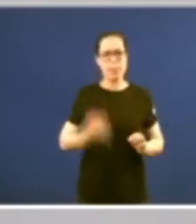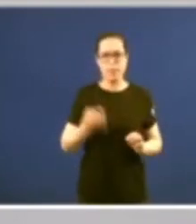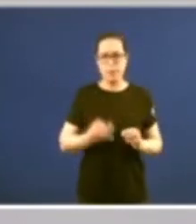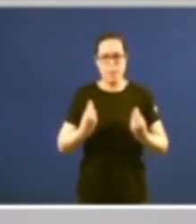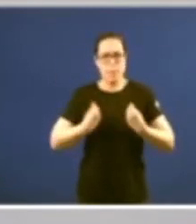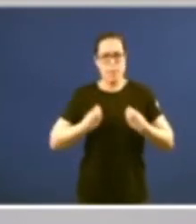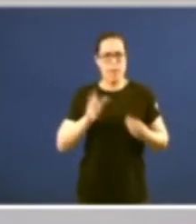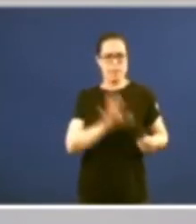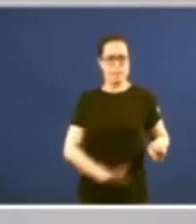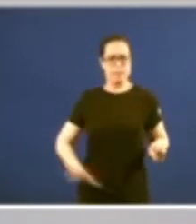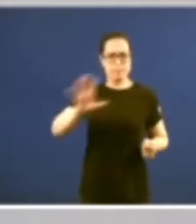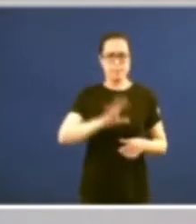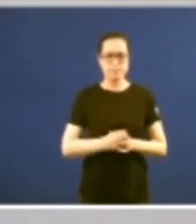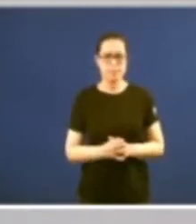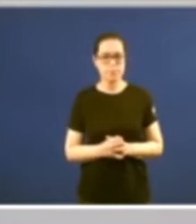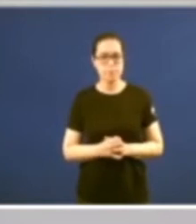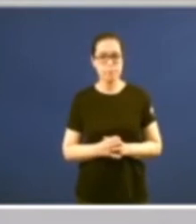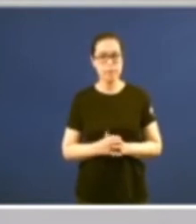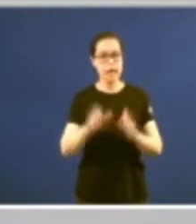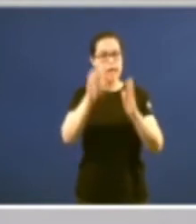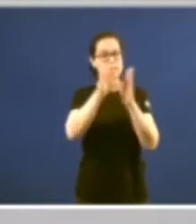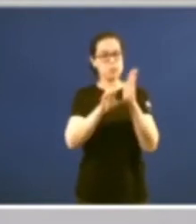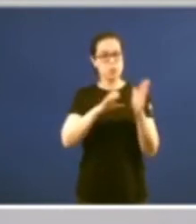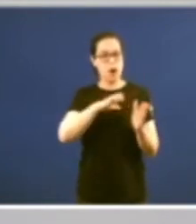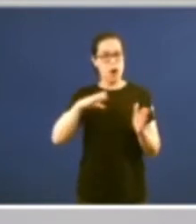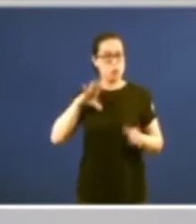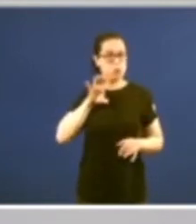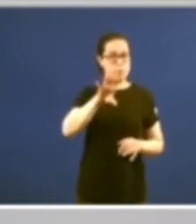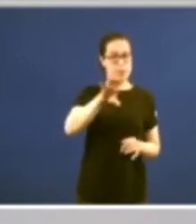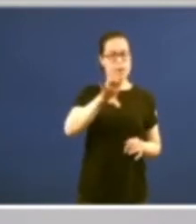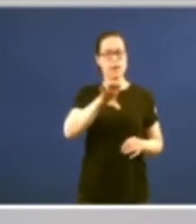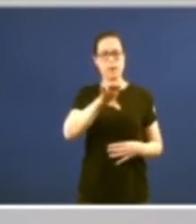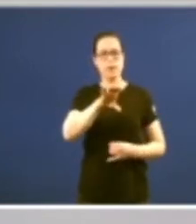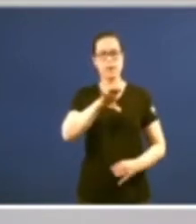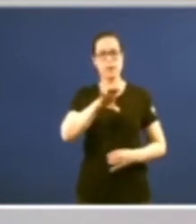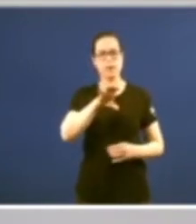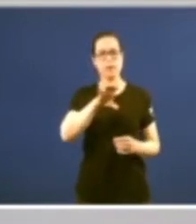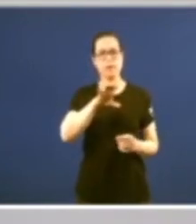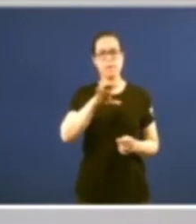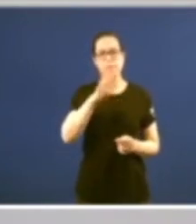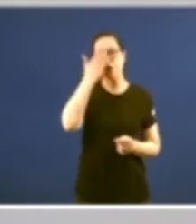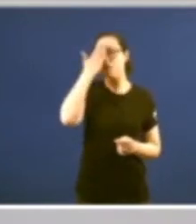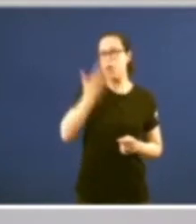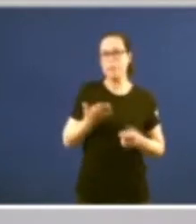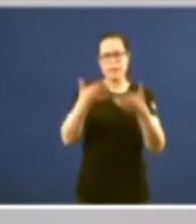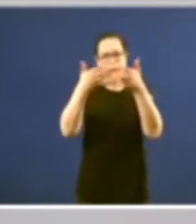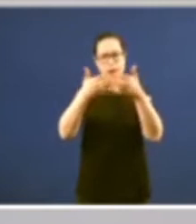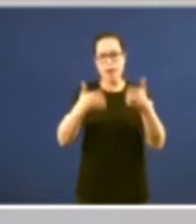de la vida del Estado el estatuto de autonomía fundamentalmente delimitó lo que son las